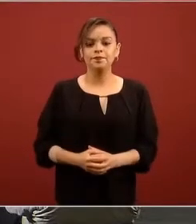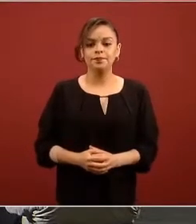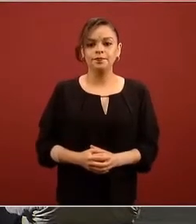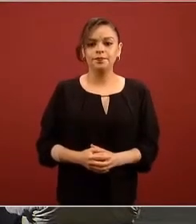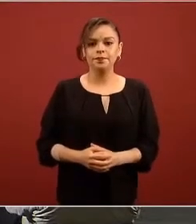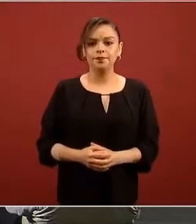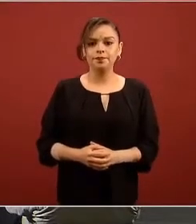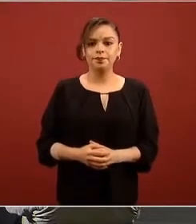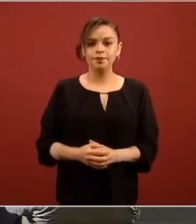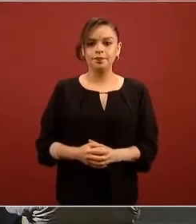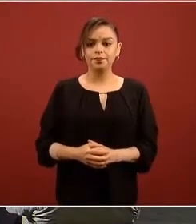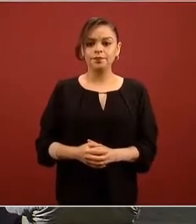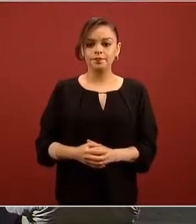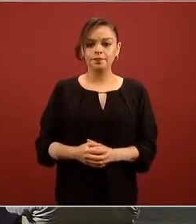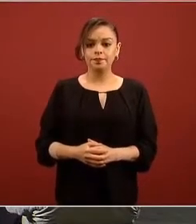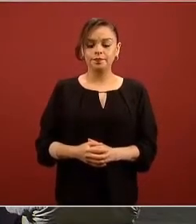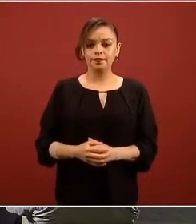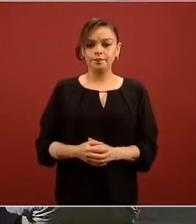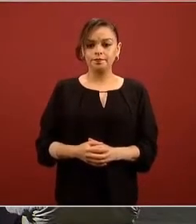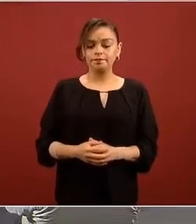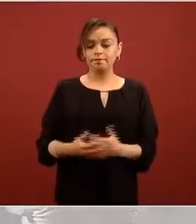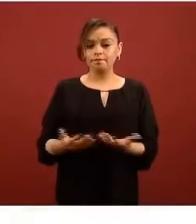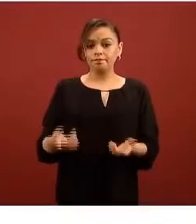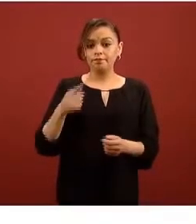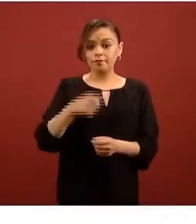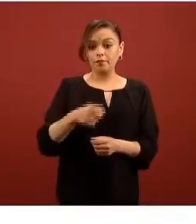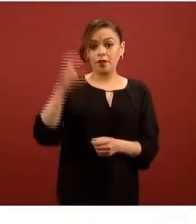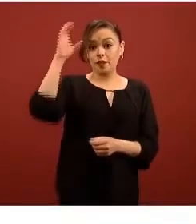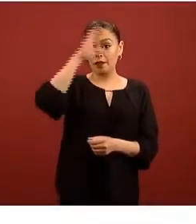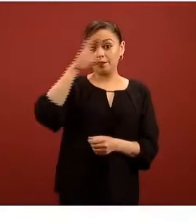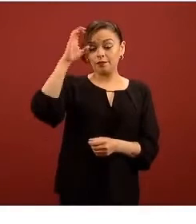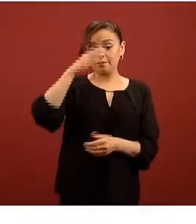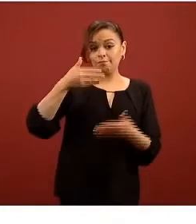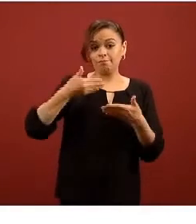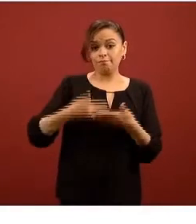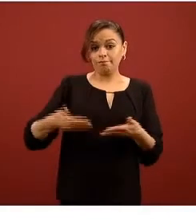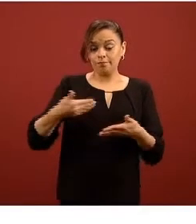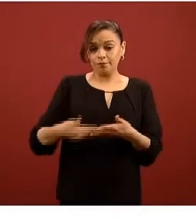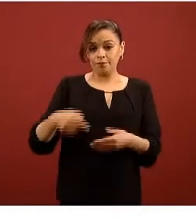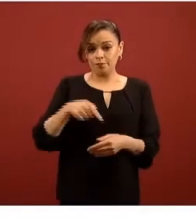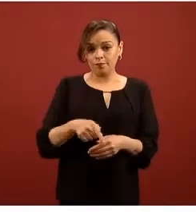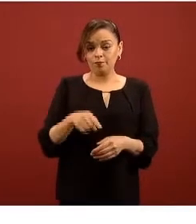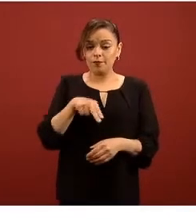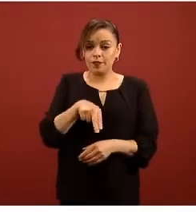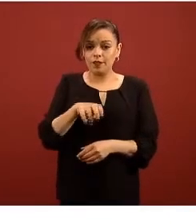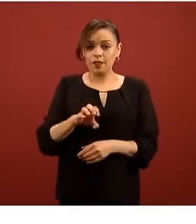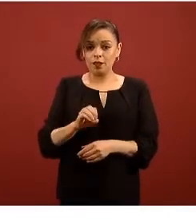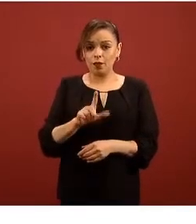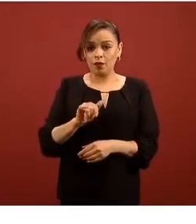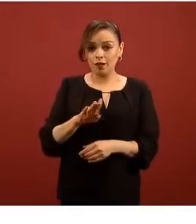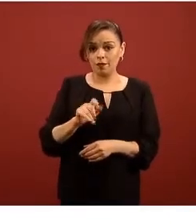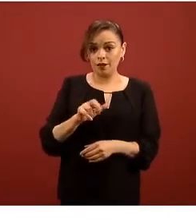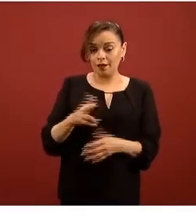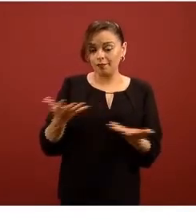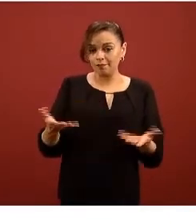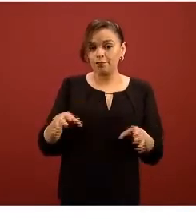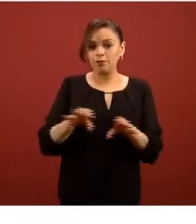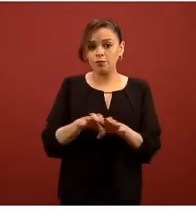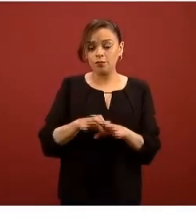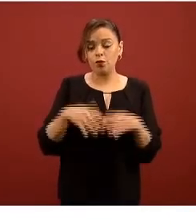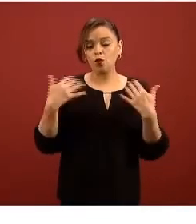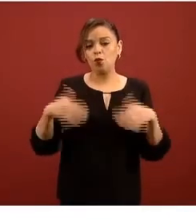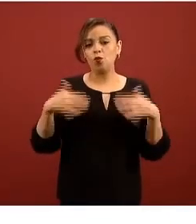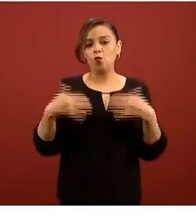estas son las características de la ciencia neoliberal que nos encontramos y que imponen retos muy grandes al país frente